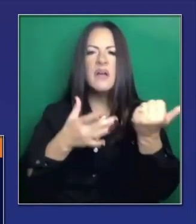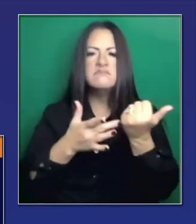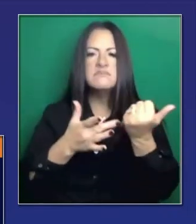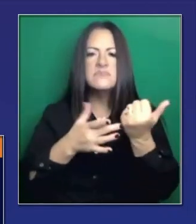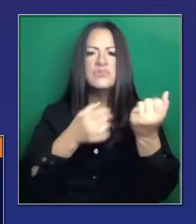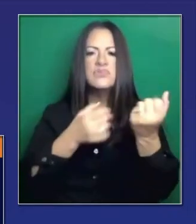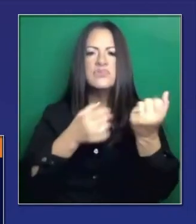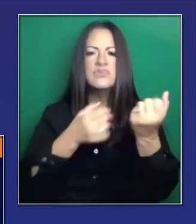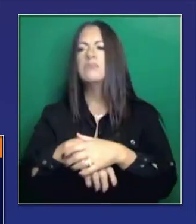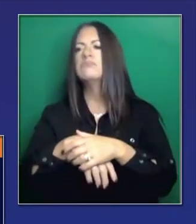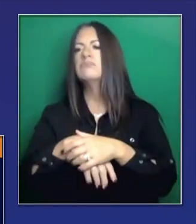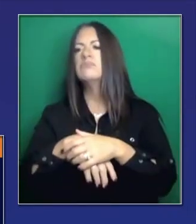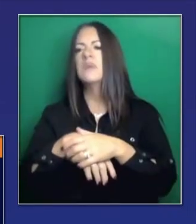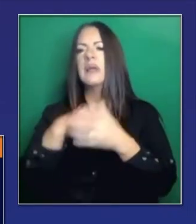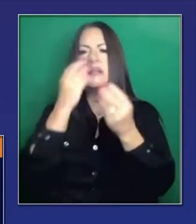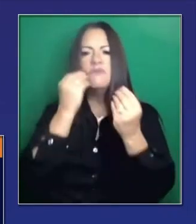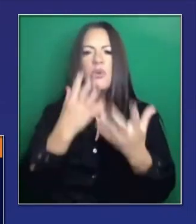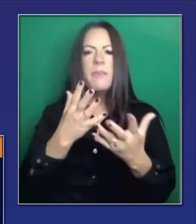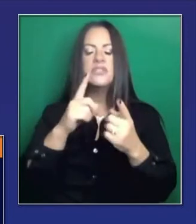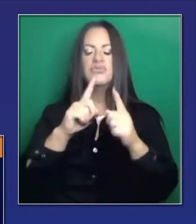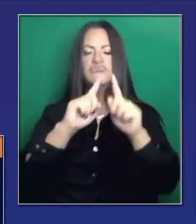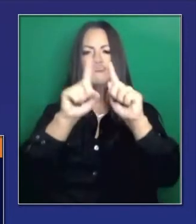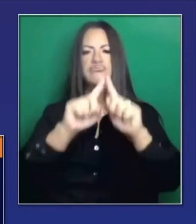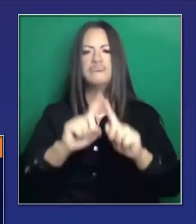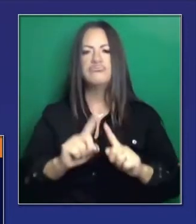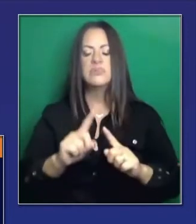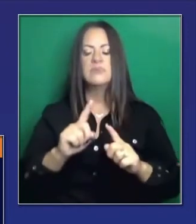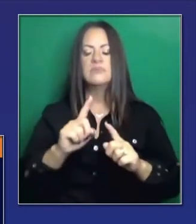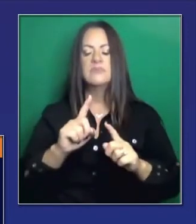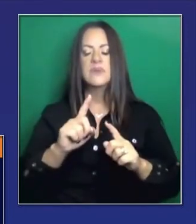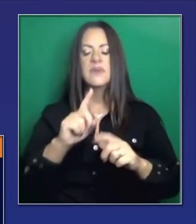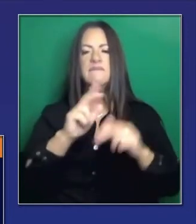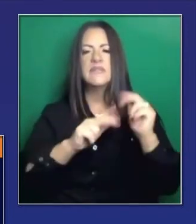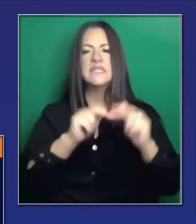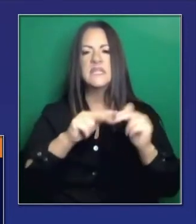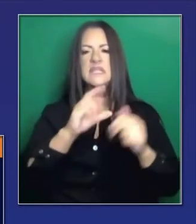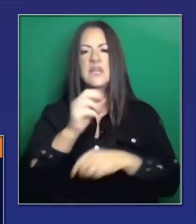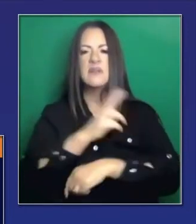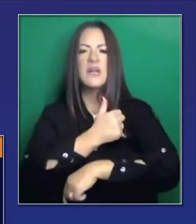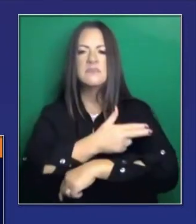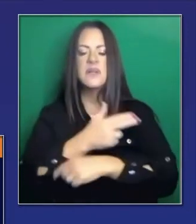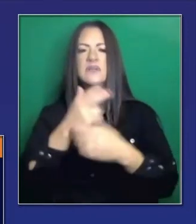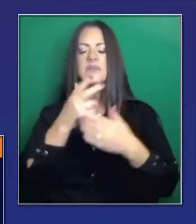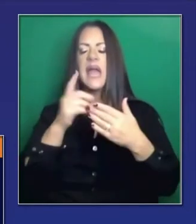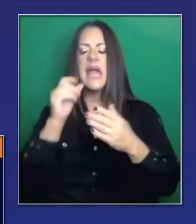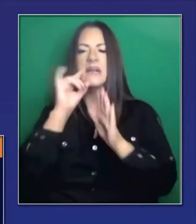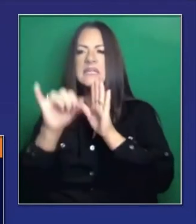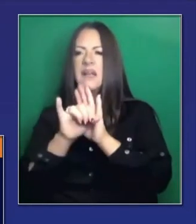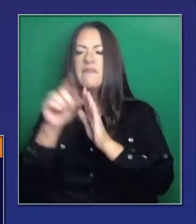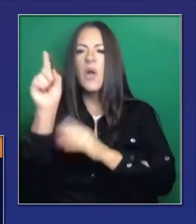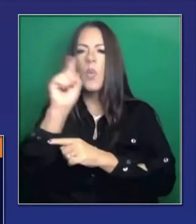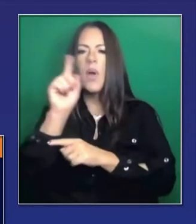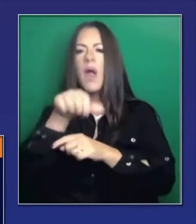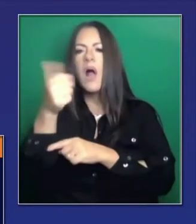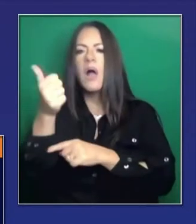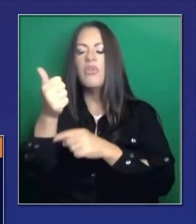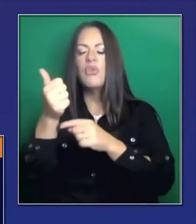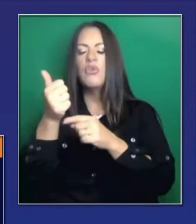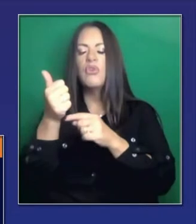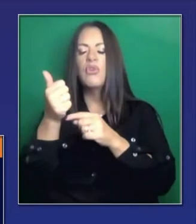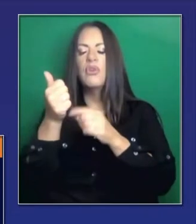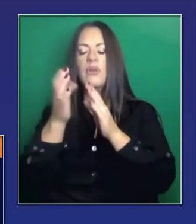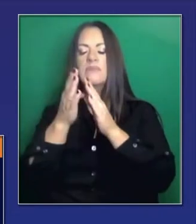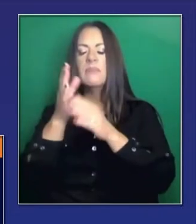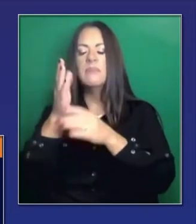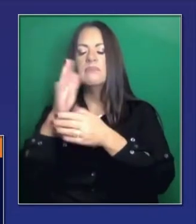alterna. Personal excelente. Que están viendo las capacidades de las instalaciones existentes en el Estado. Y viendo